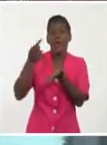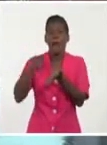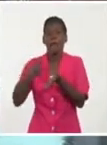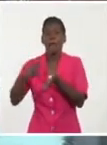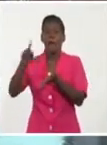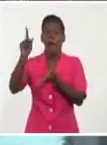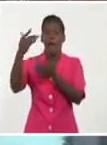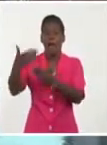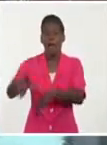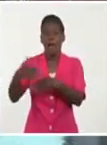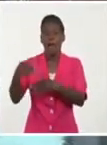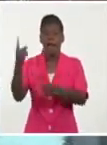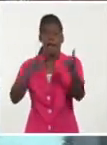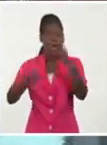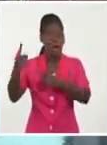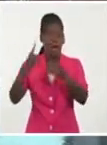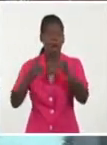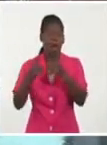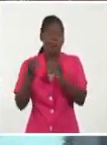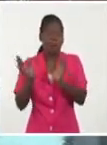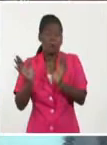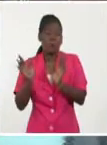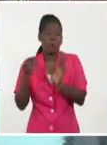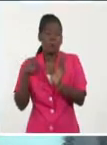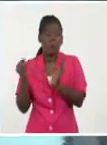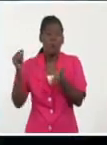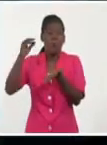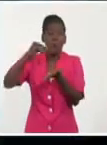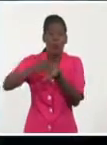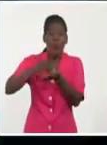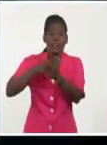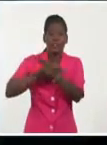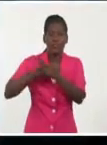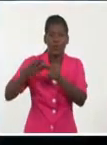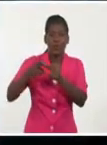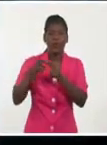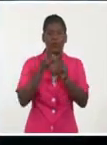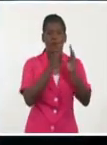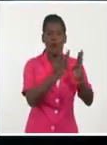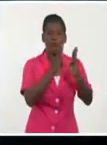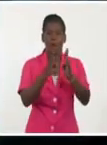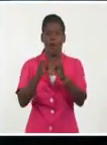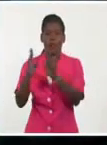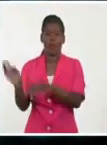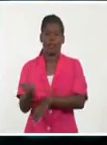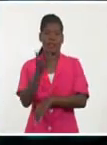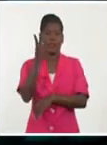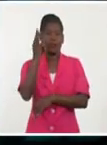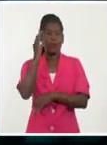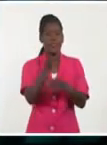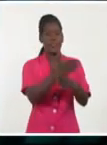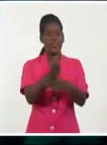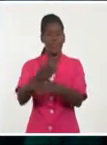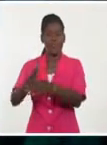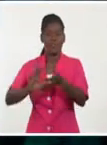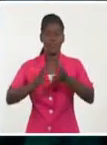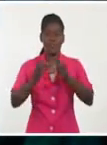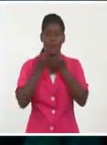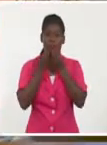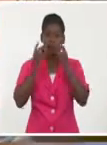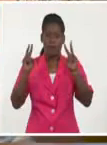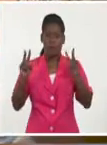y activista política y feminista colombiana Patricia Arisa. Queda entonces la invitación para escuchar voces diversas y